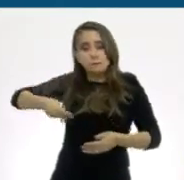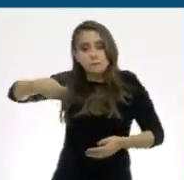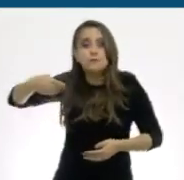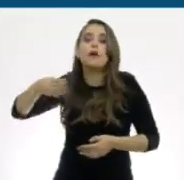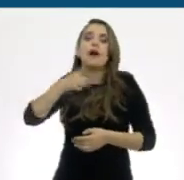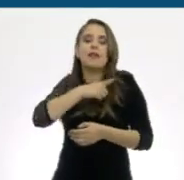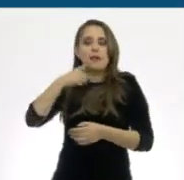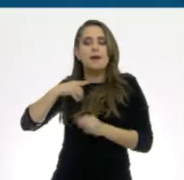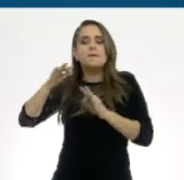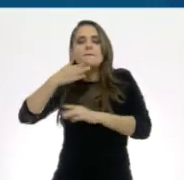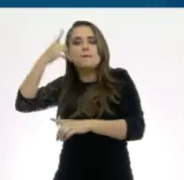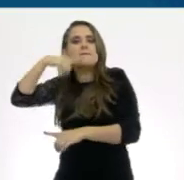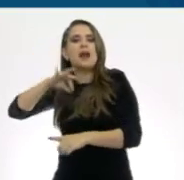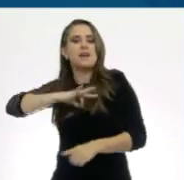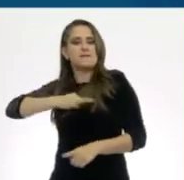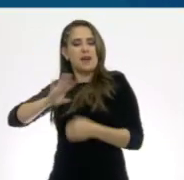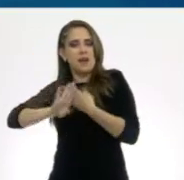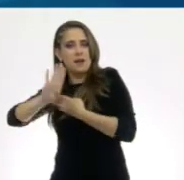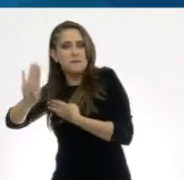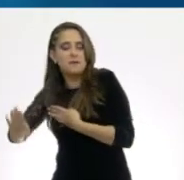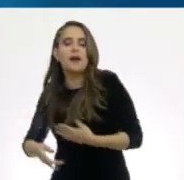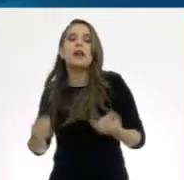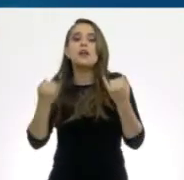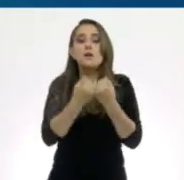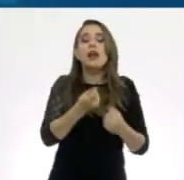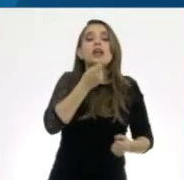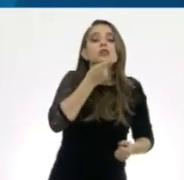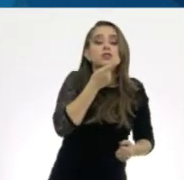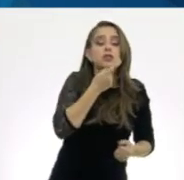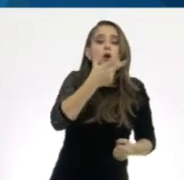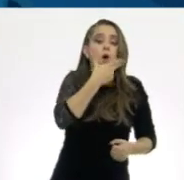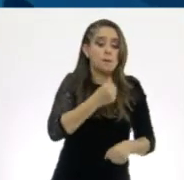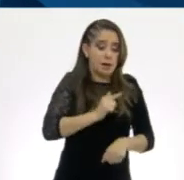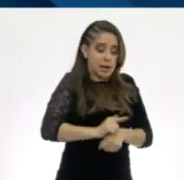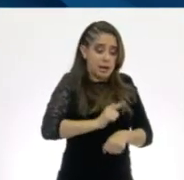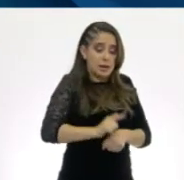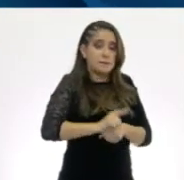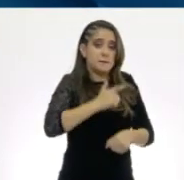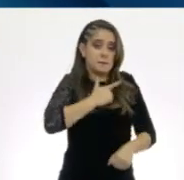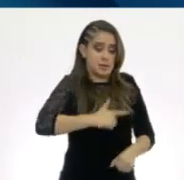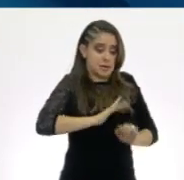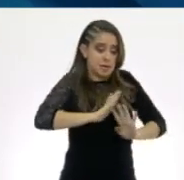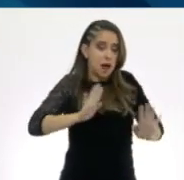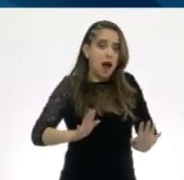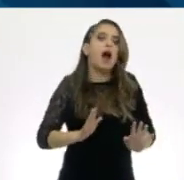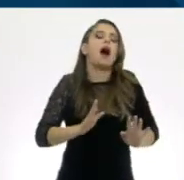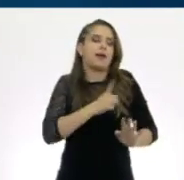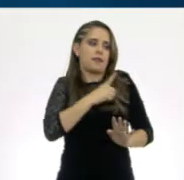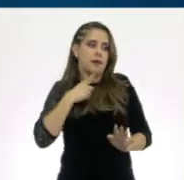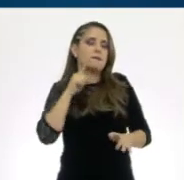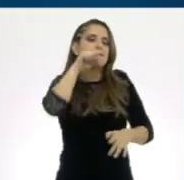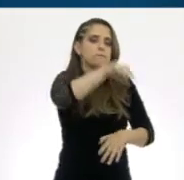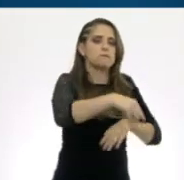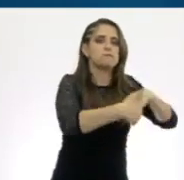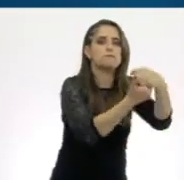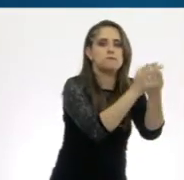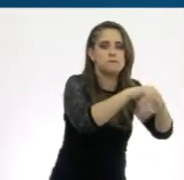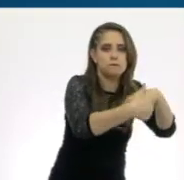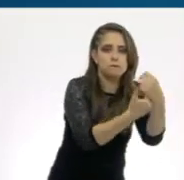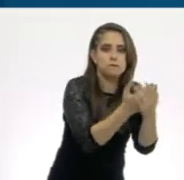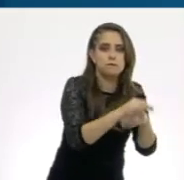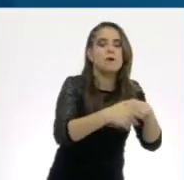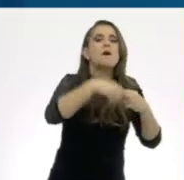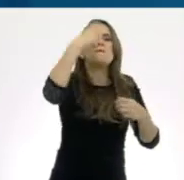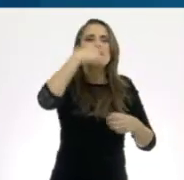caso de los niños, se recomienda que se laven las manos tanto antes como después de orinar para evitar el riesgo de